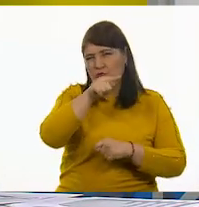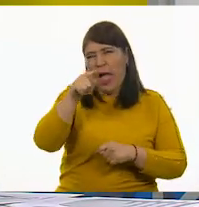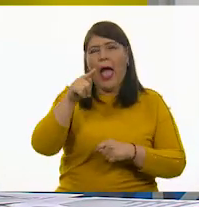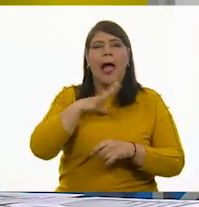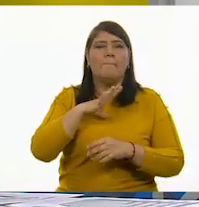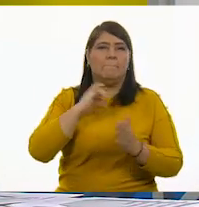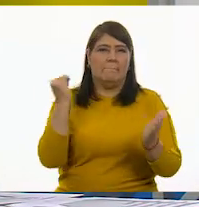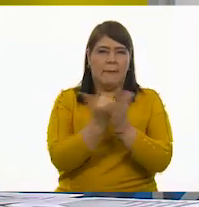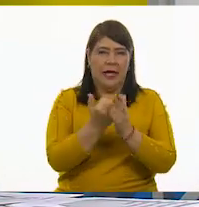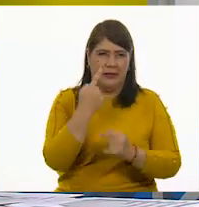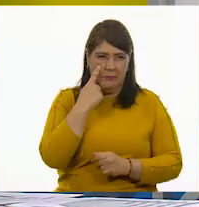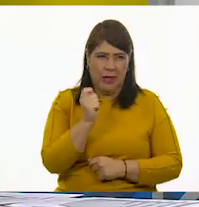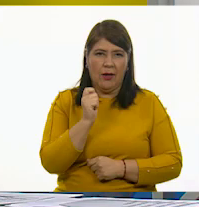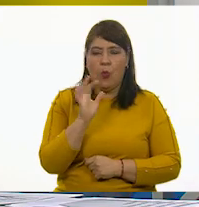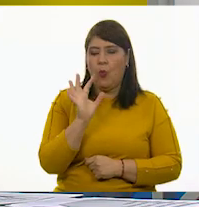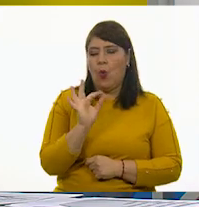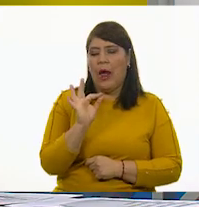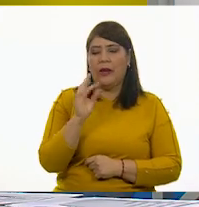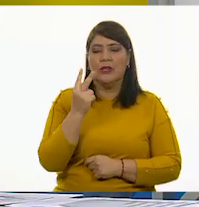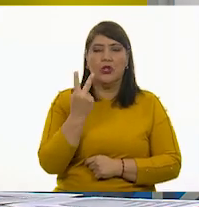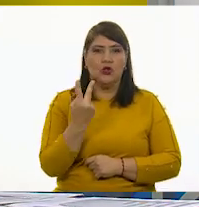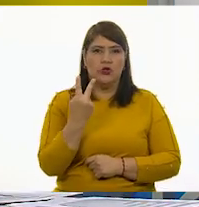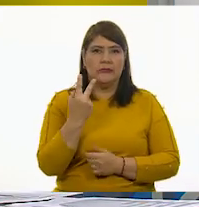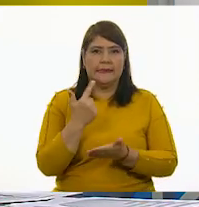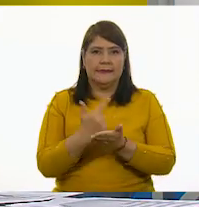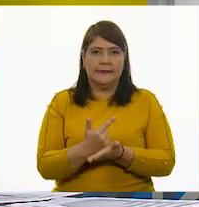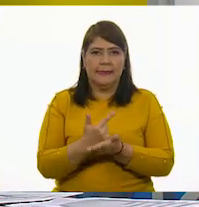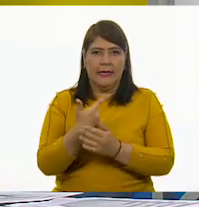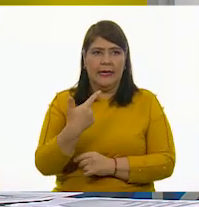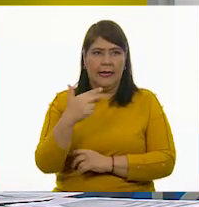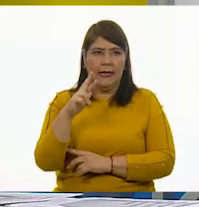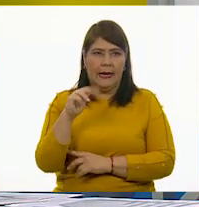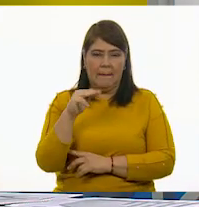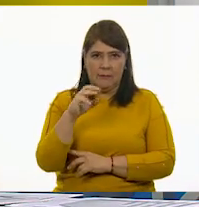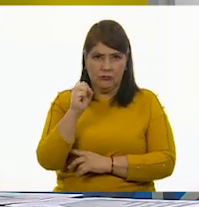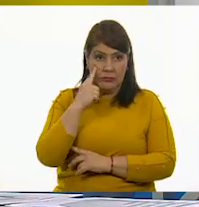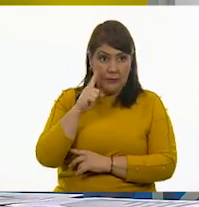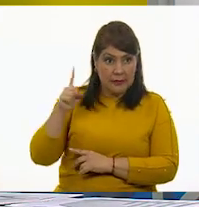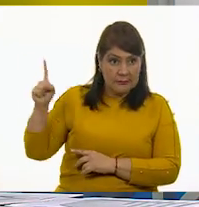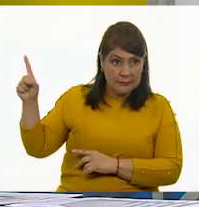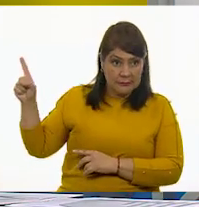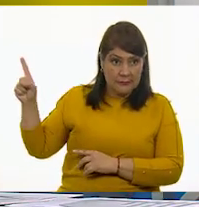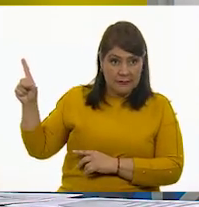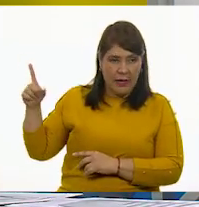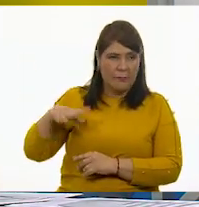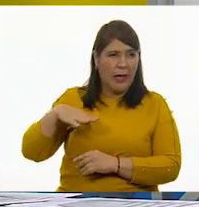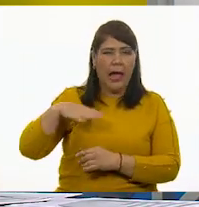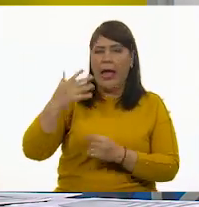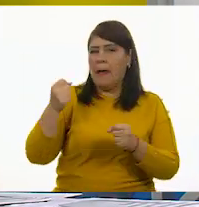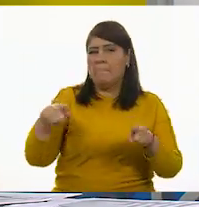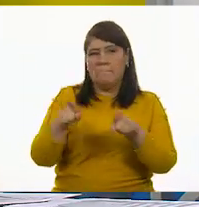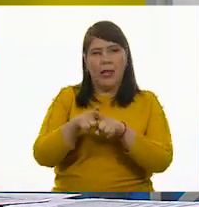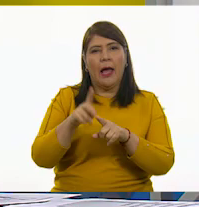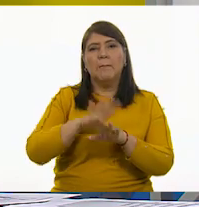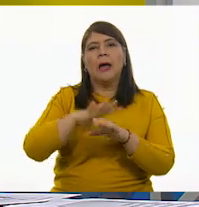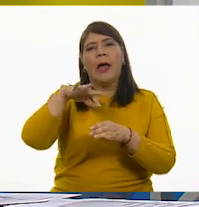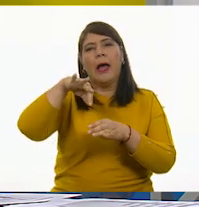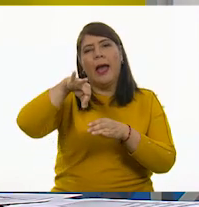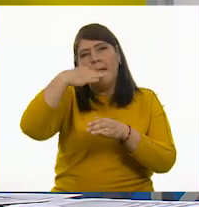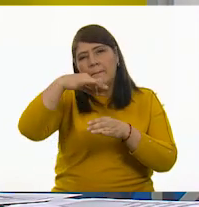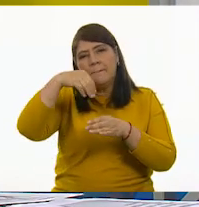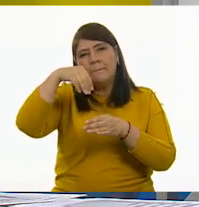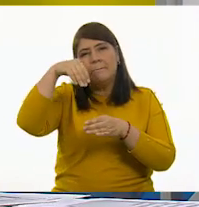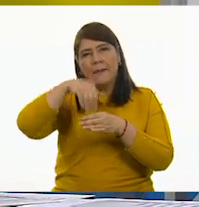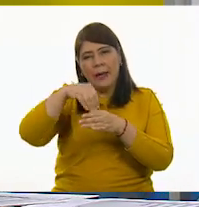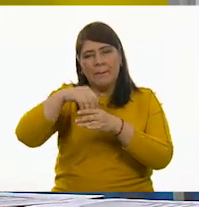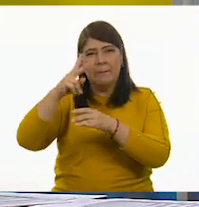De 42 gramos. Ok. Estos son 42 gramos. Es lo que pesa cualquier bolsita de papas que muchos